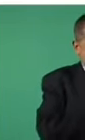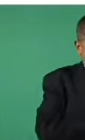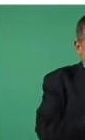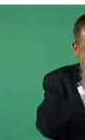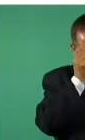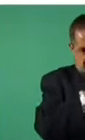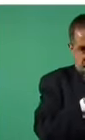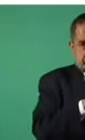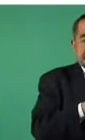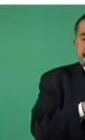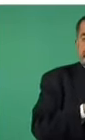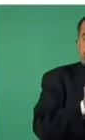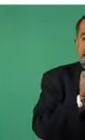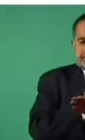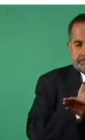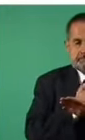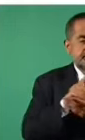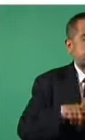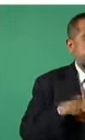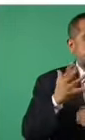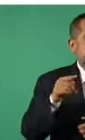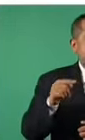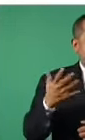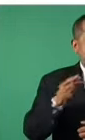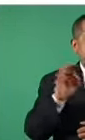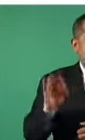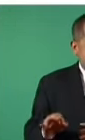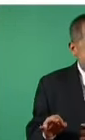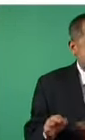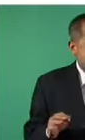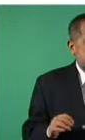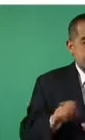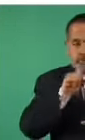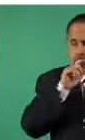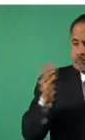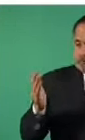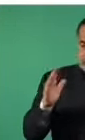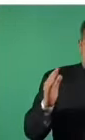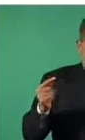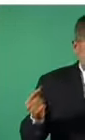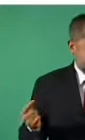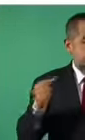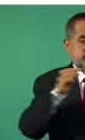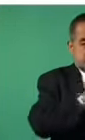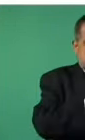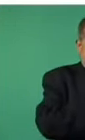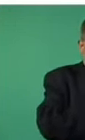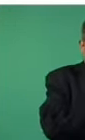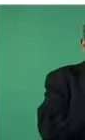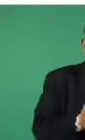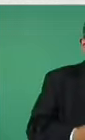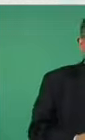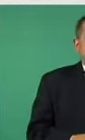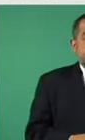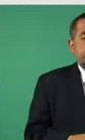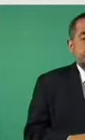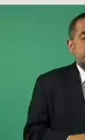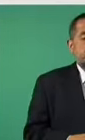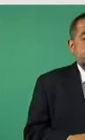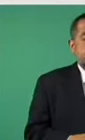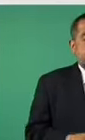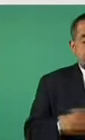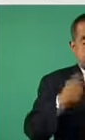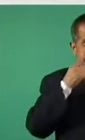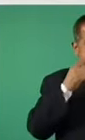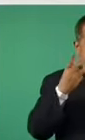municipios en relación con el mismo periodo del año previo, en donde tres